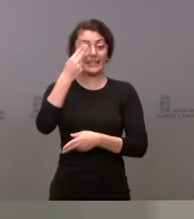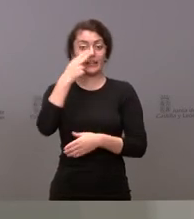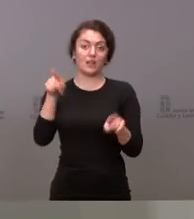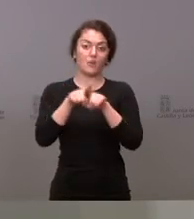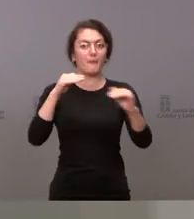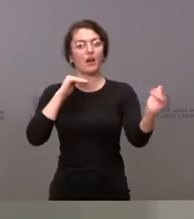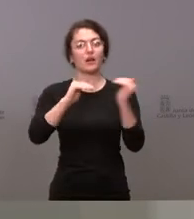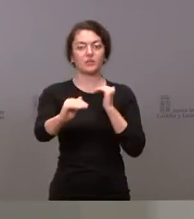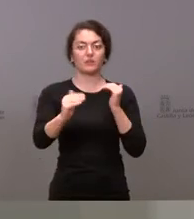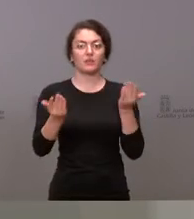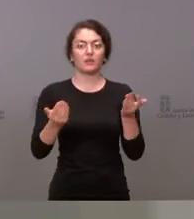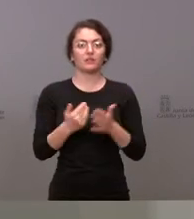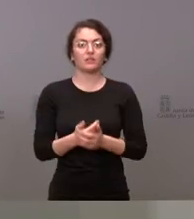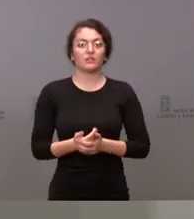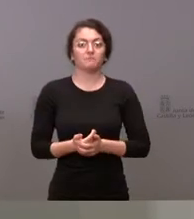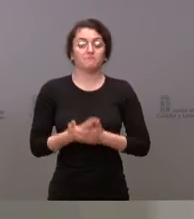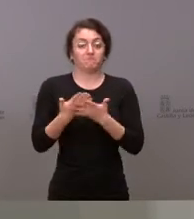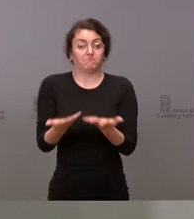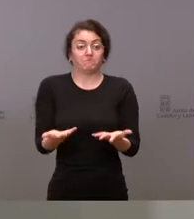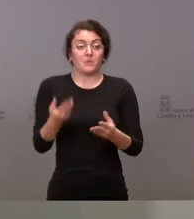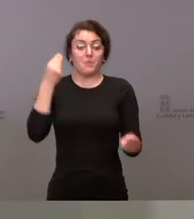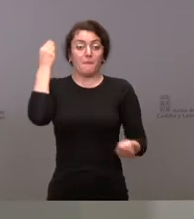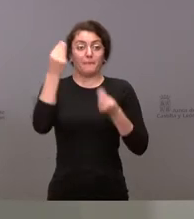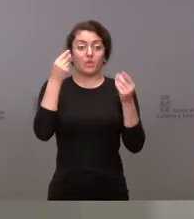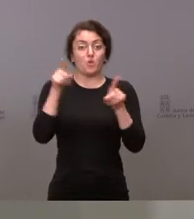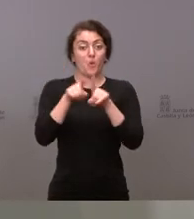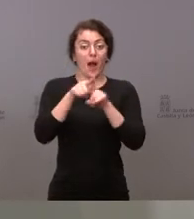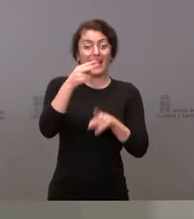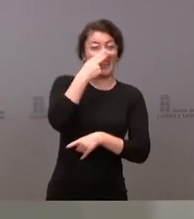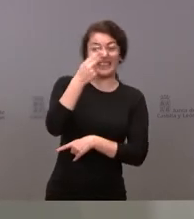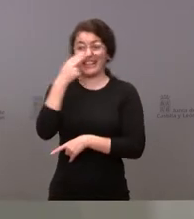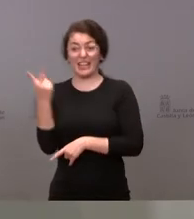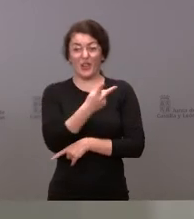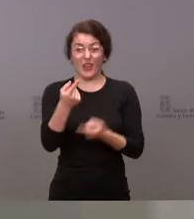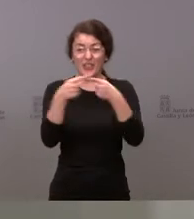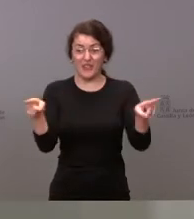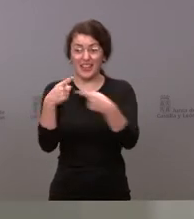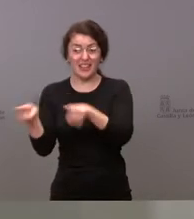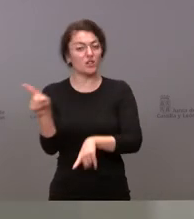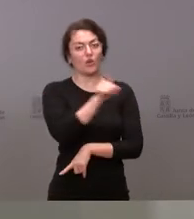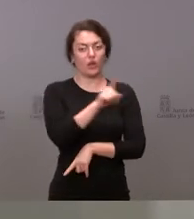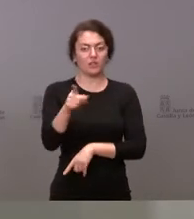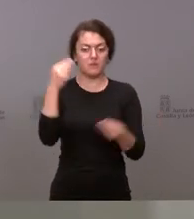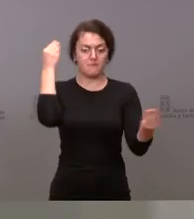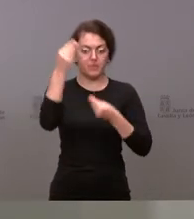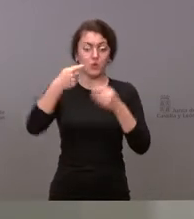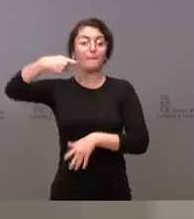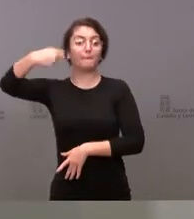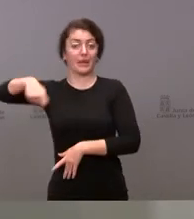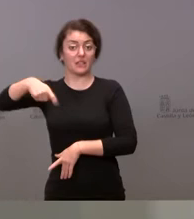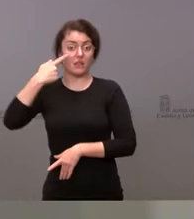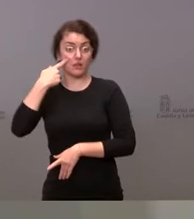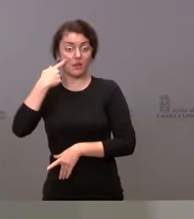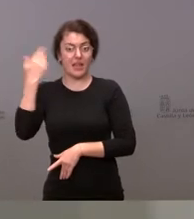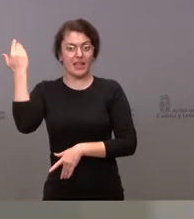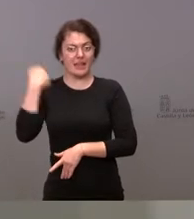Por tanto, creo que no hay diferentes intereses. Creo que es bastante obvio que el presidente de manera reiterada